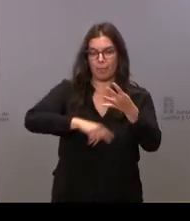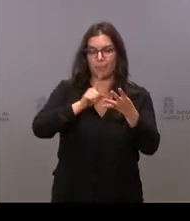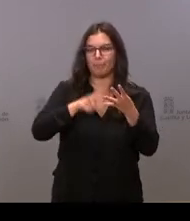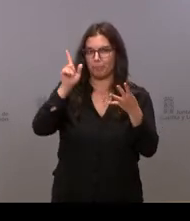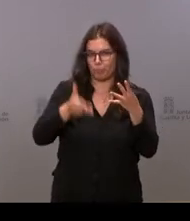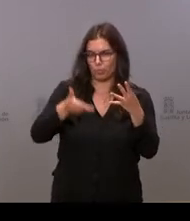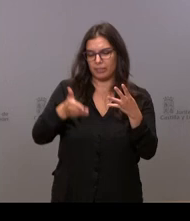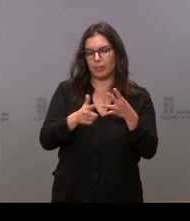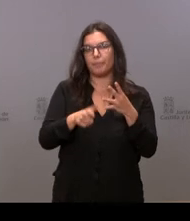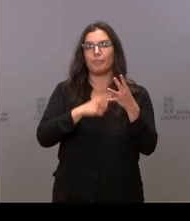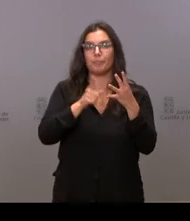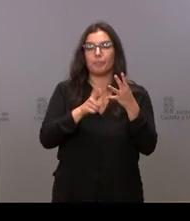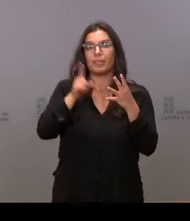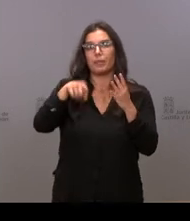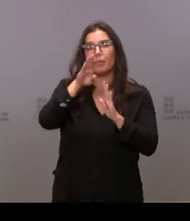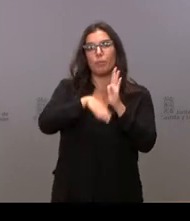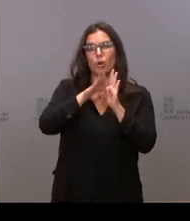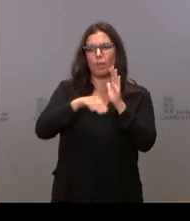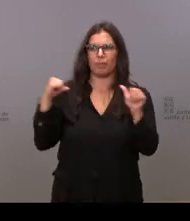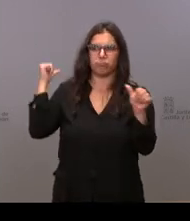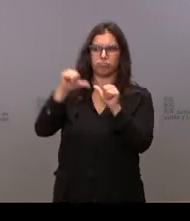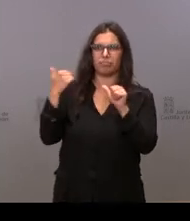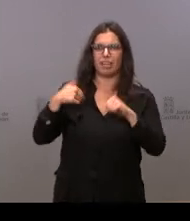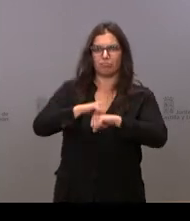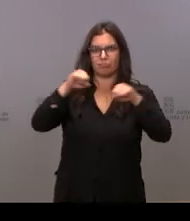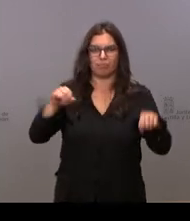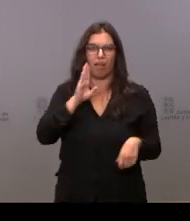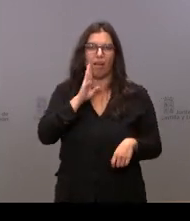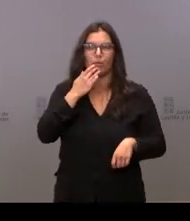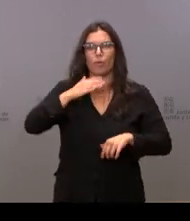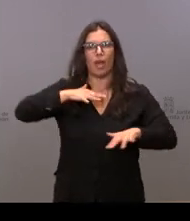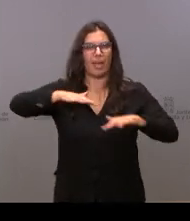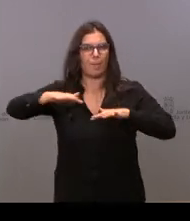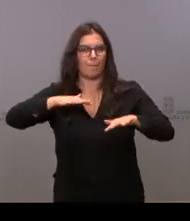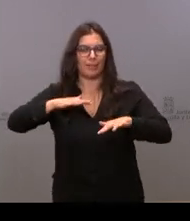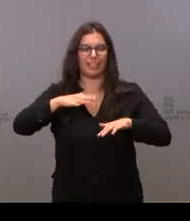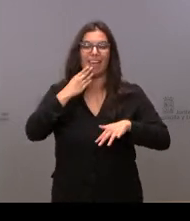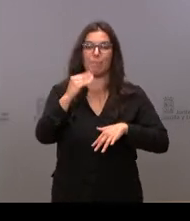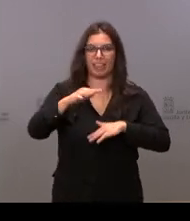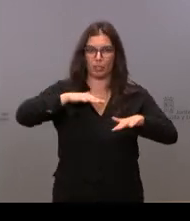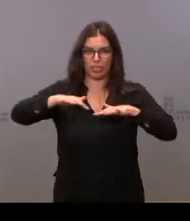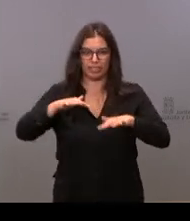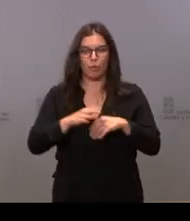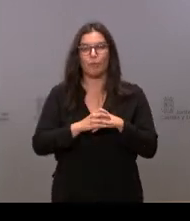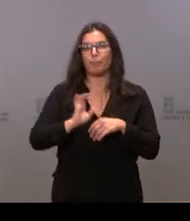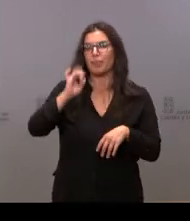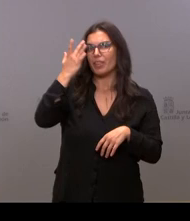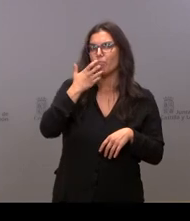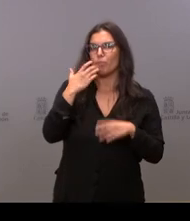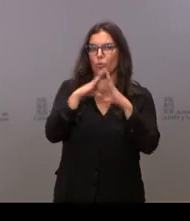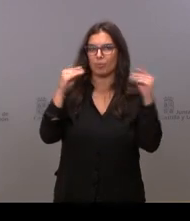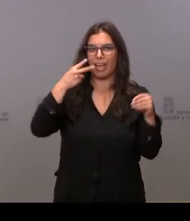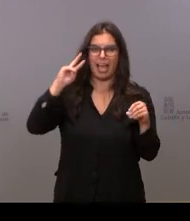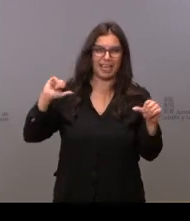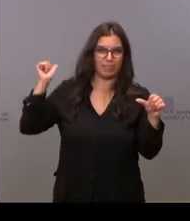importante, y a programas ya consolidados, como los mencionados de envejecimiento activo, iniciativas como la Universidad de